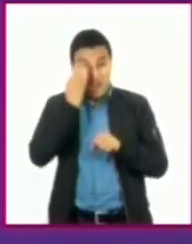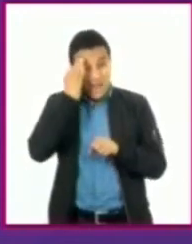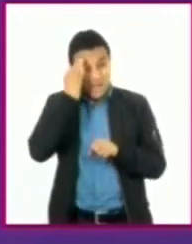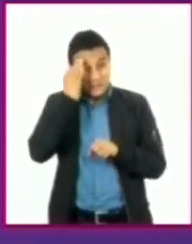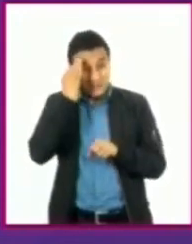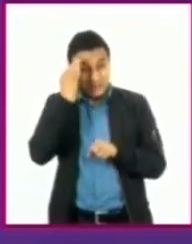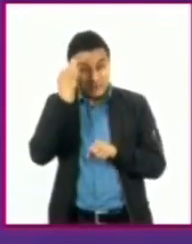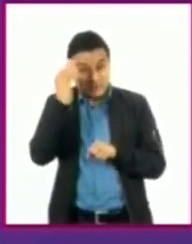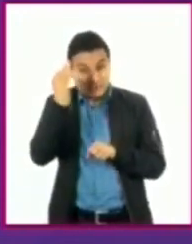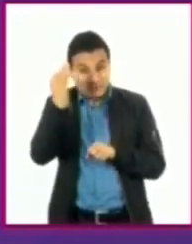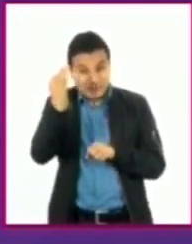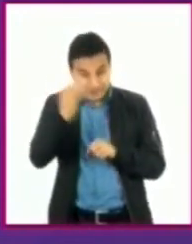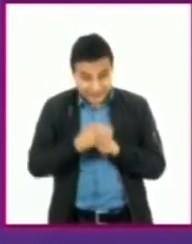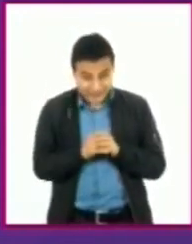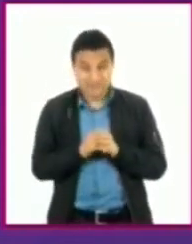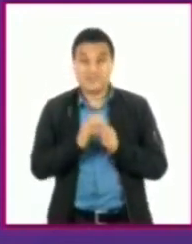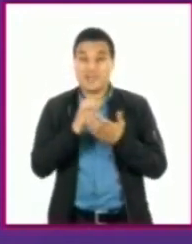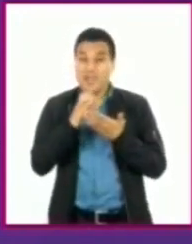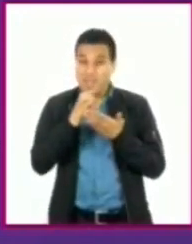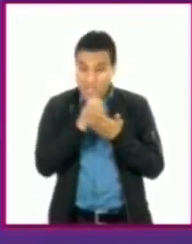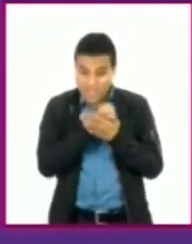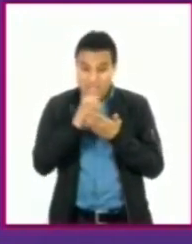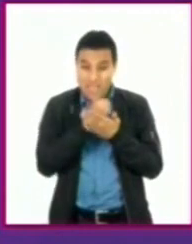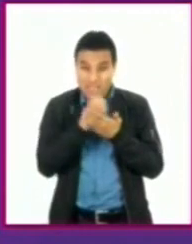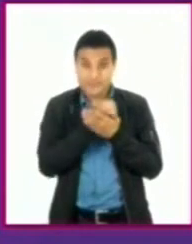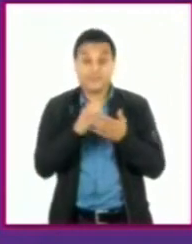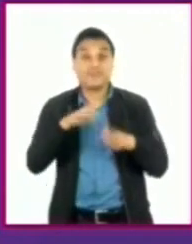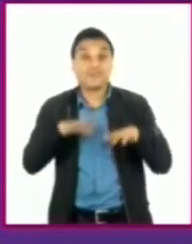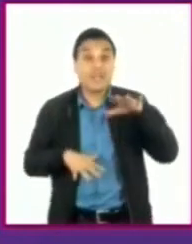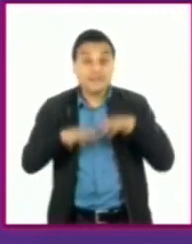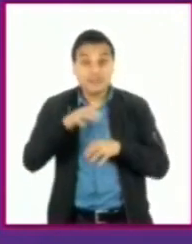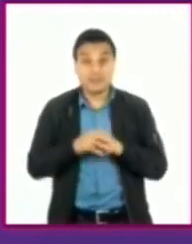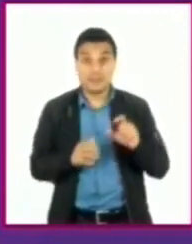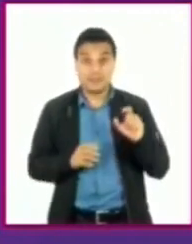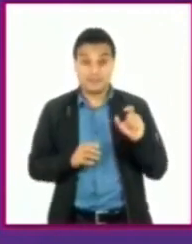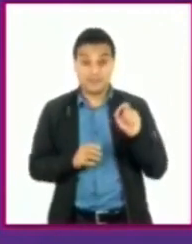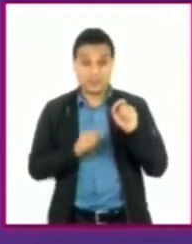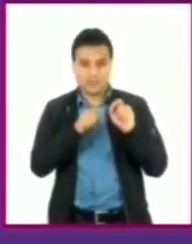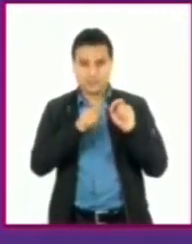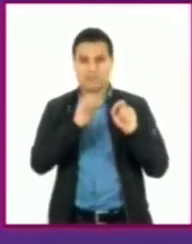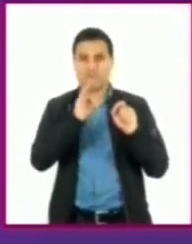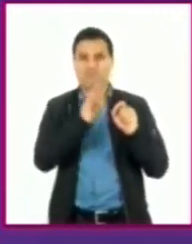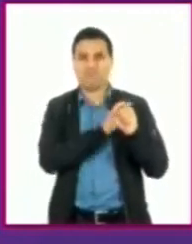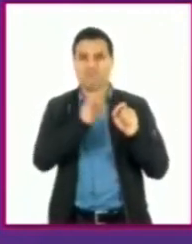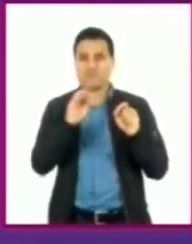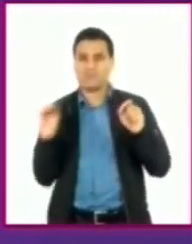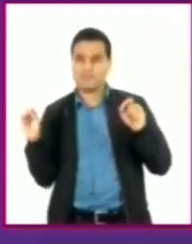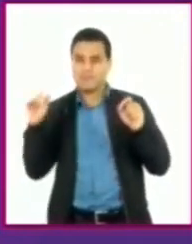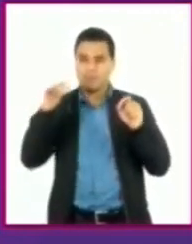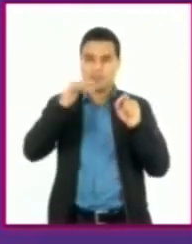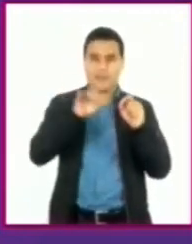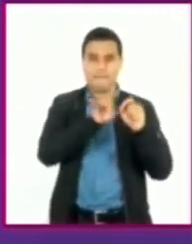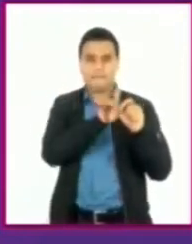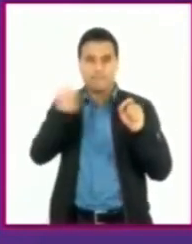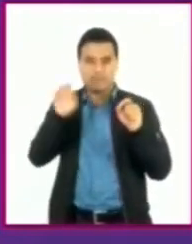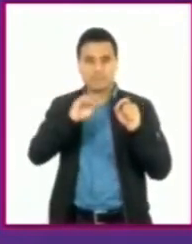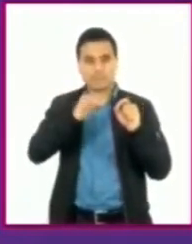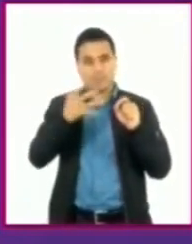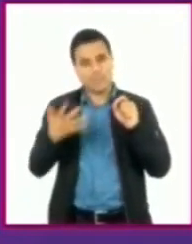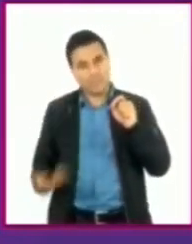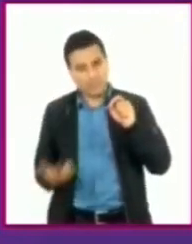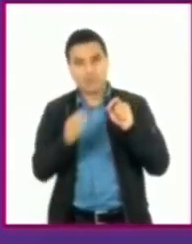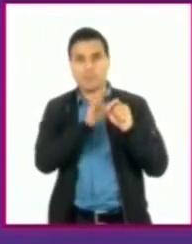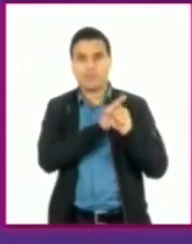Algunos virus ganan la partida ya que son capaces de mantener un estado de enfermedad crónica. En otras palabras,